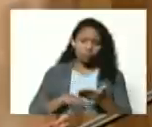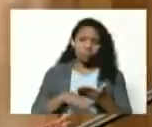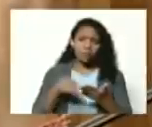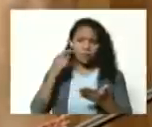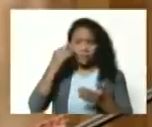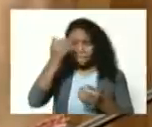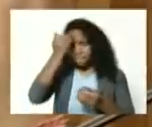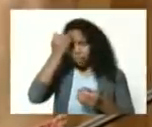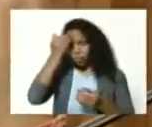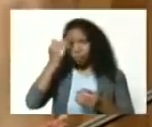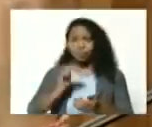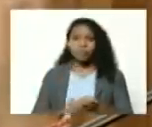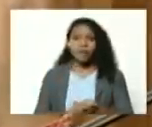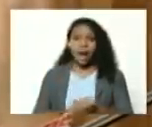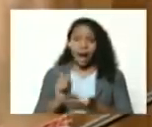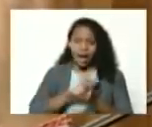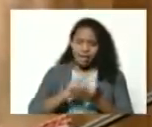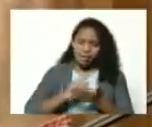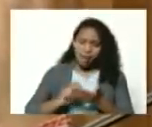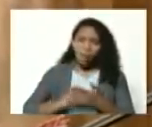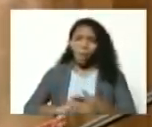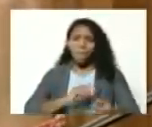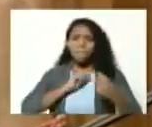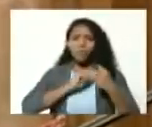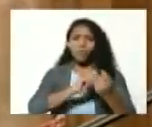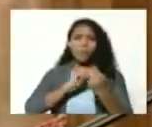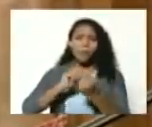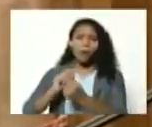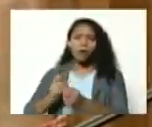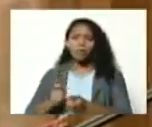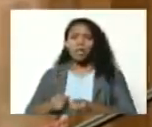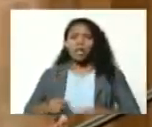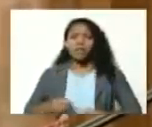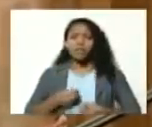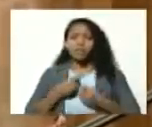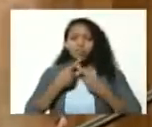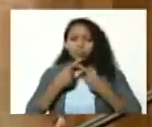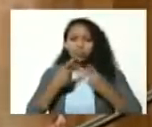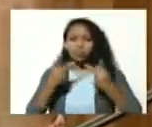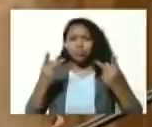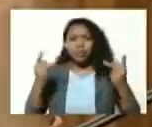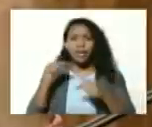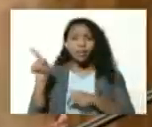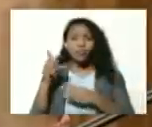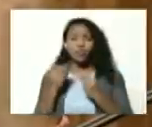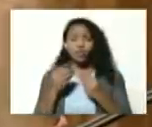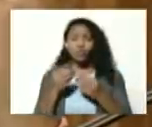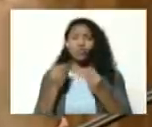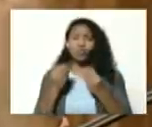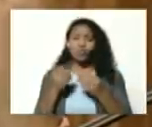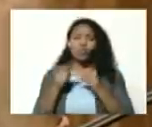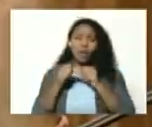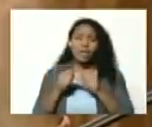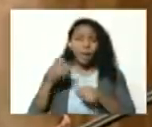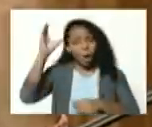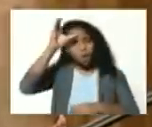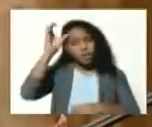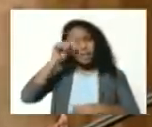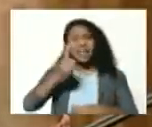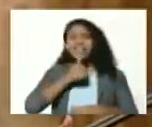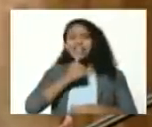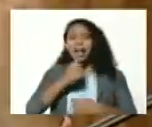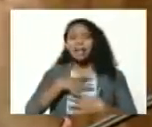escribamos debatamos difundamos que mucho pero mucho queda en la conciencia de quien nos